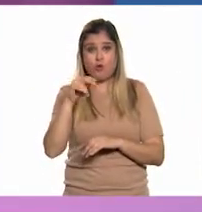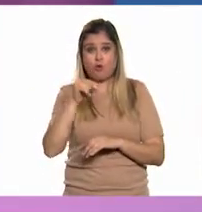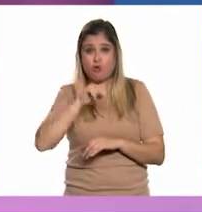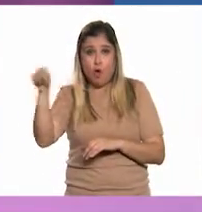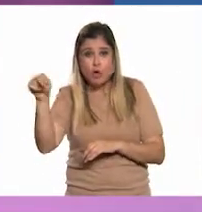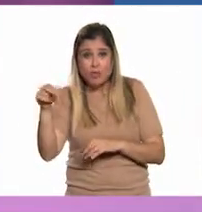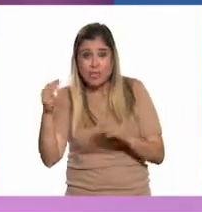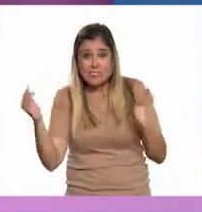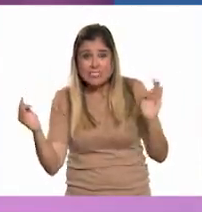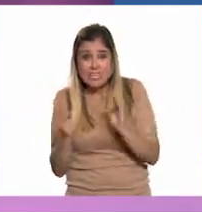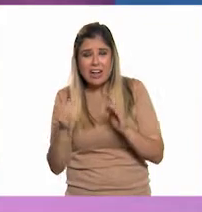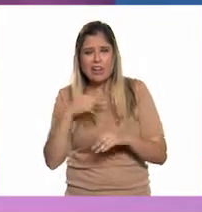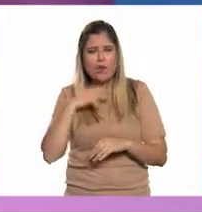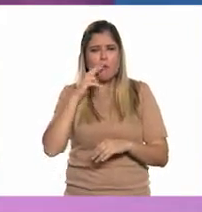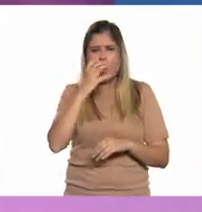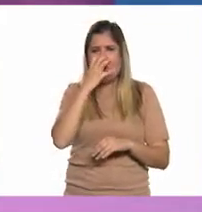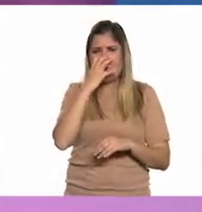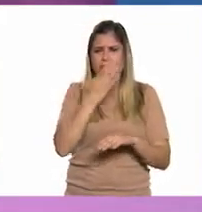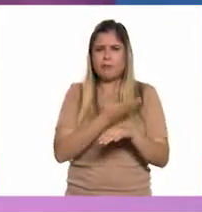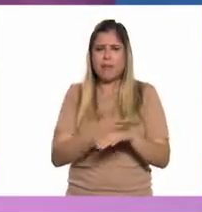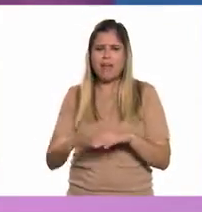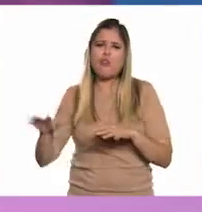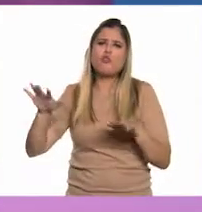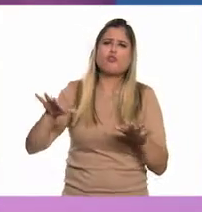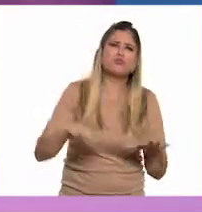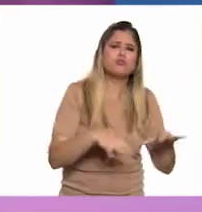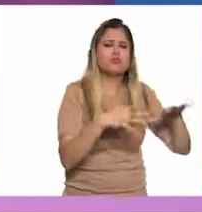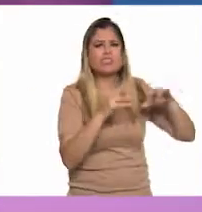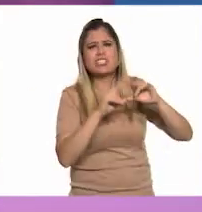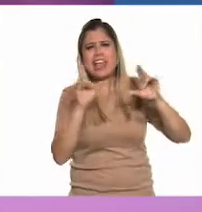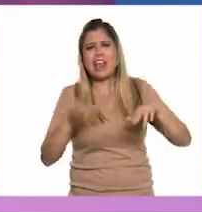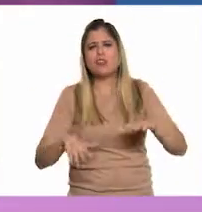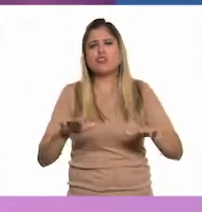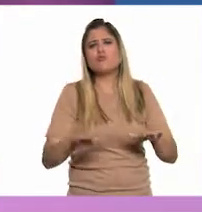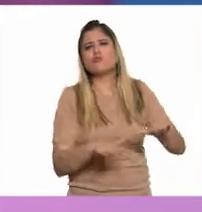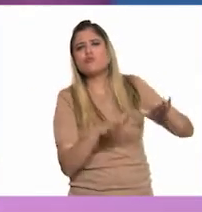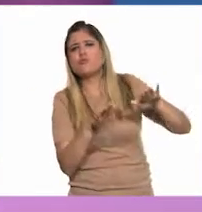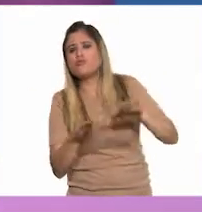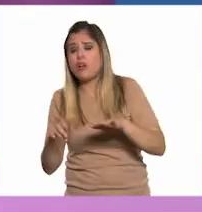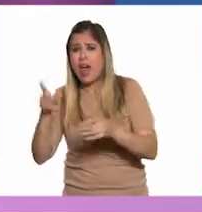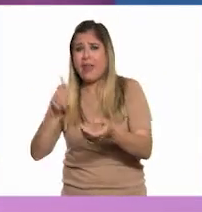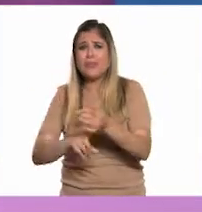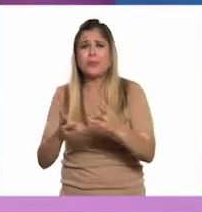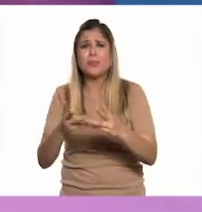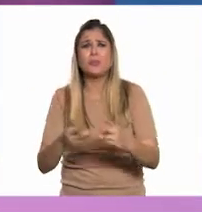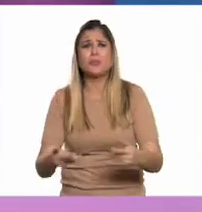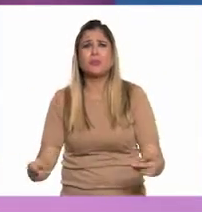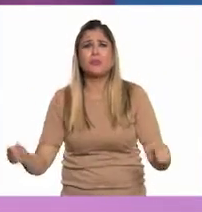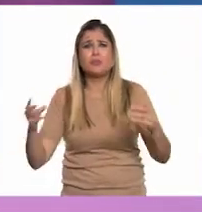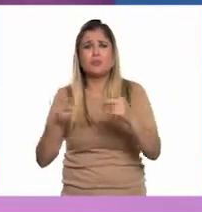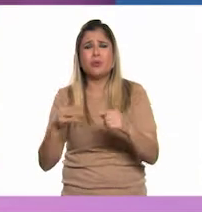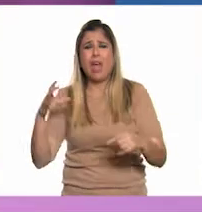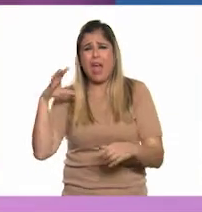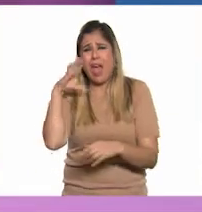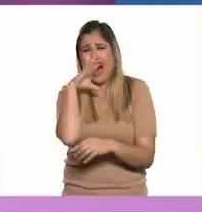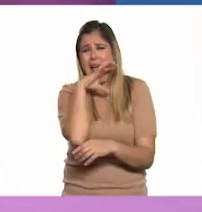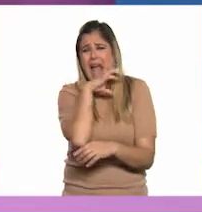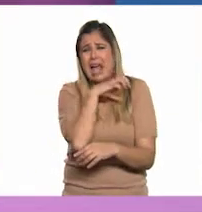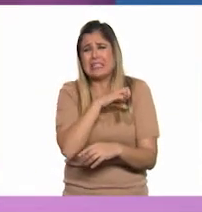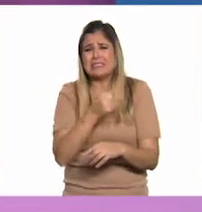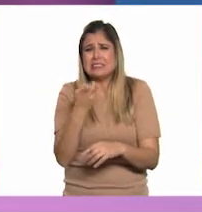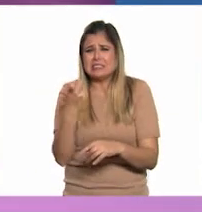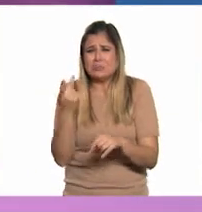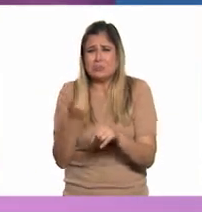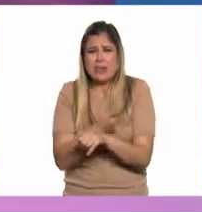fotos de los osos polares flotando en pedacitos de hielo que se están derritiendo. Y... ¡Ay! Pero,